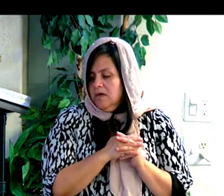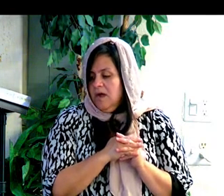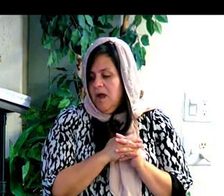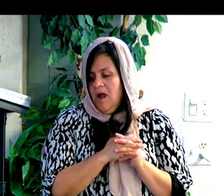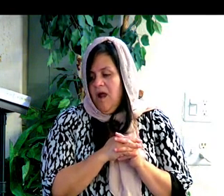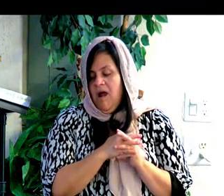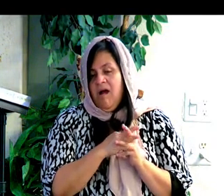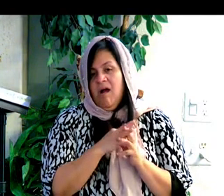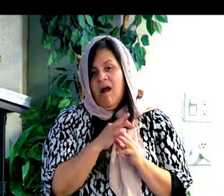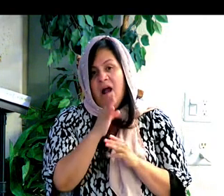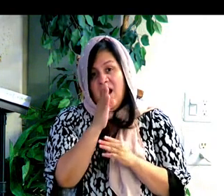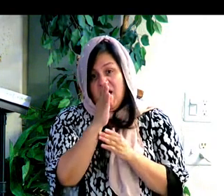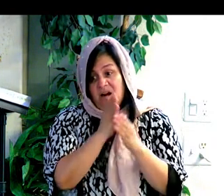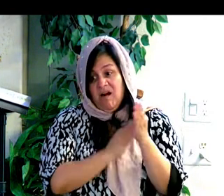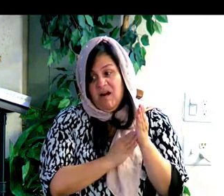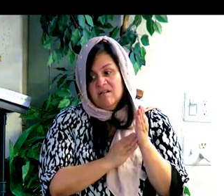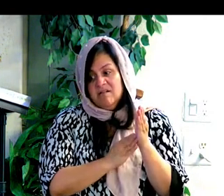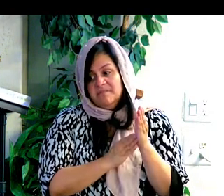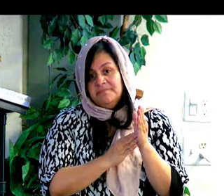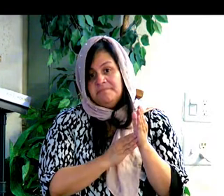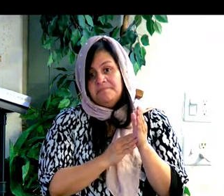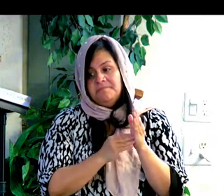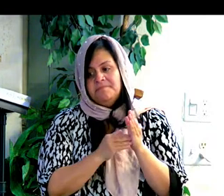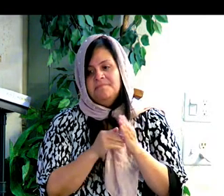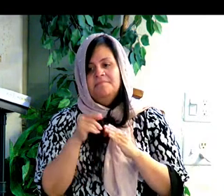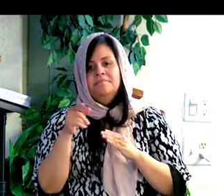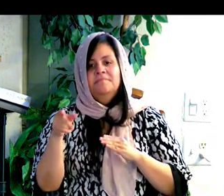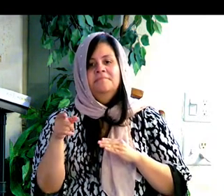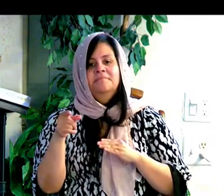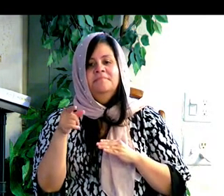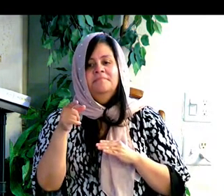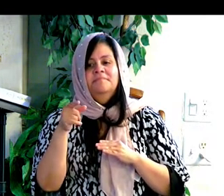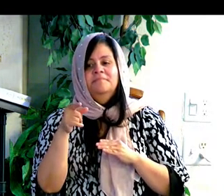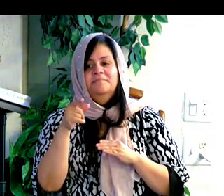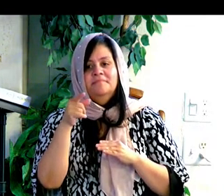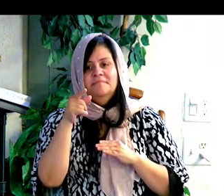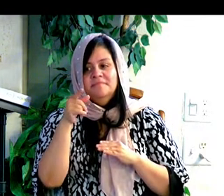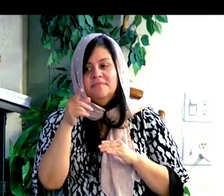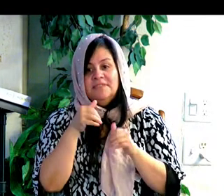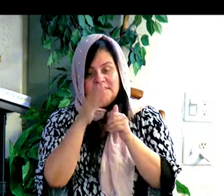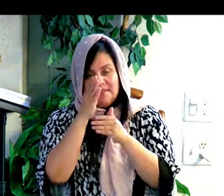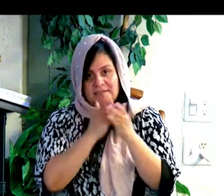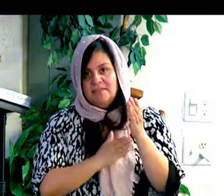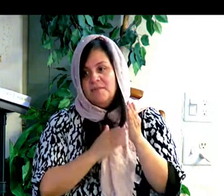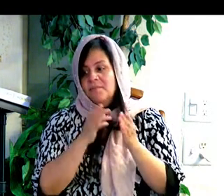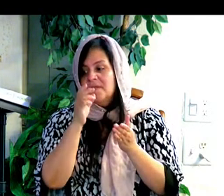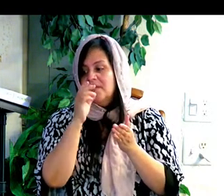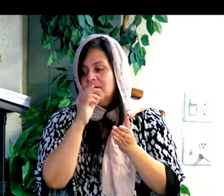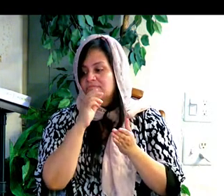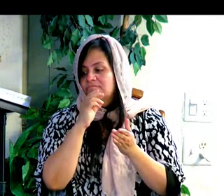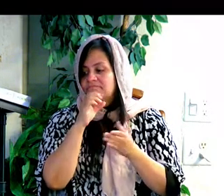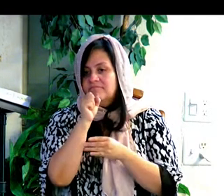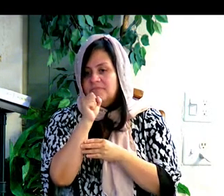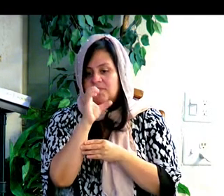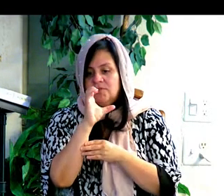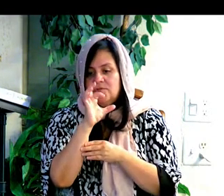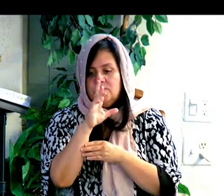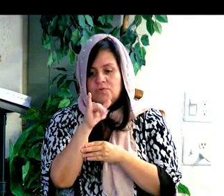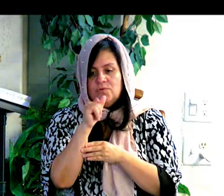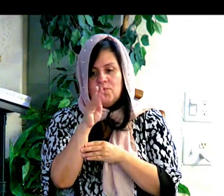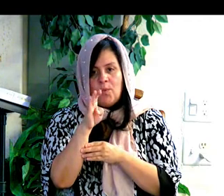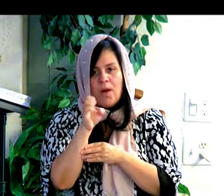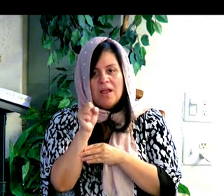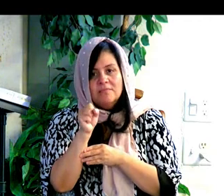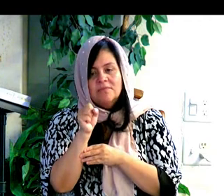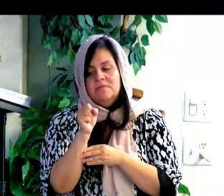the perushim came up and tried to trap him by asking him, does the Torah permit a man to divorce his wife? Y se le acercaron